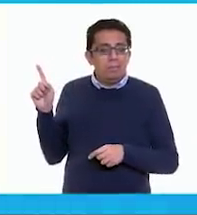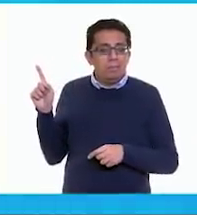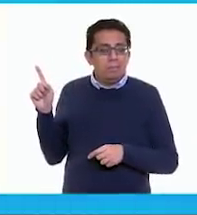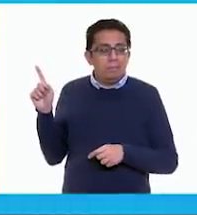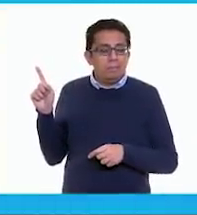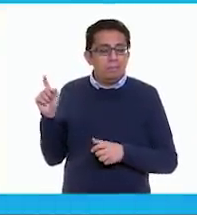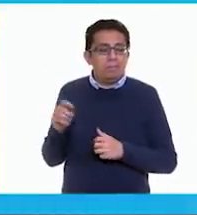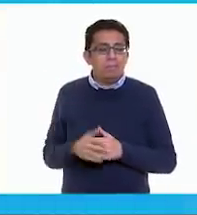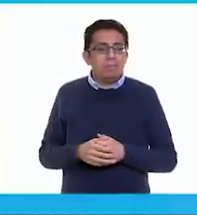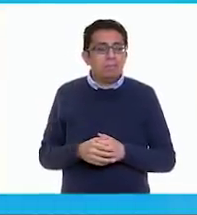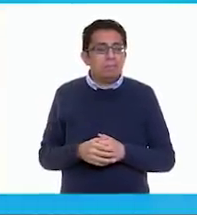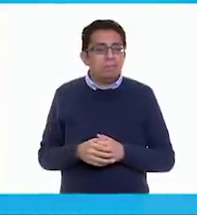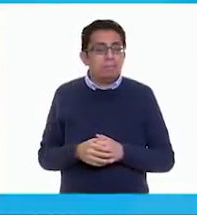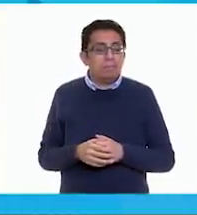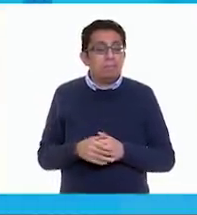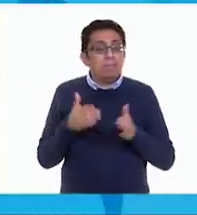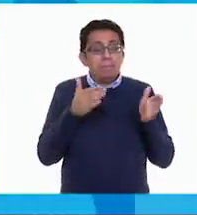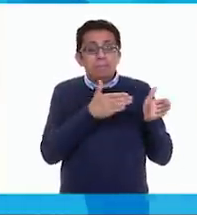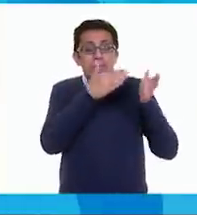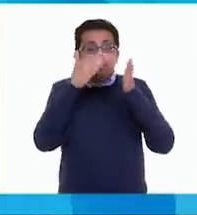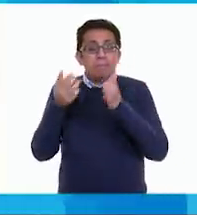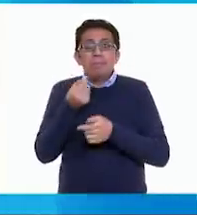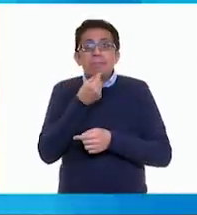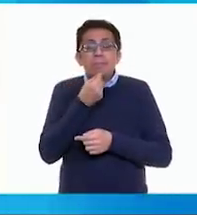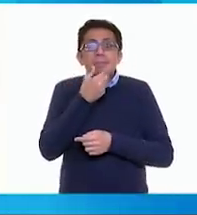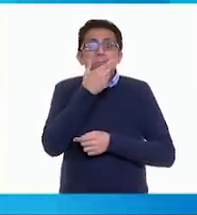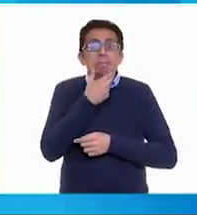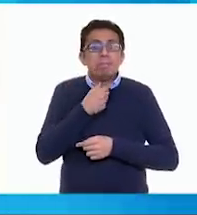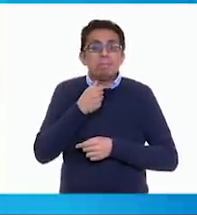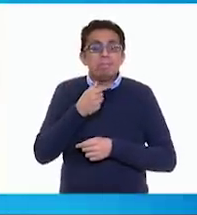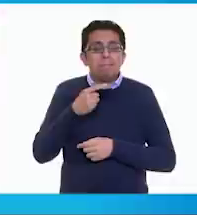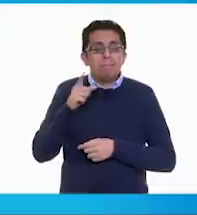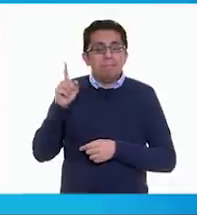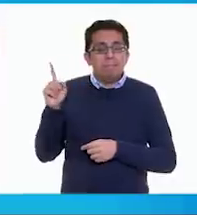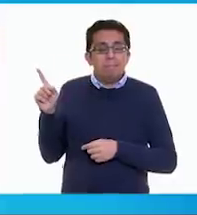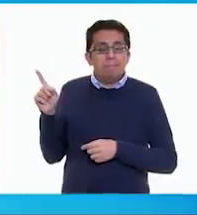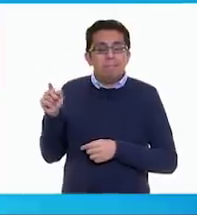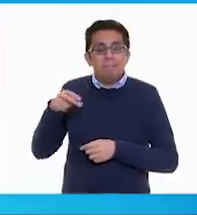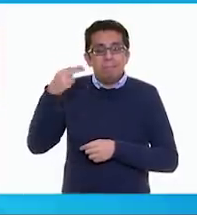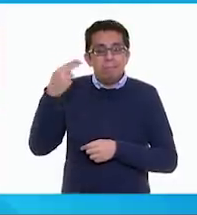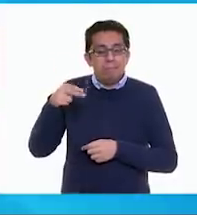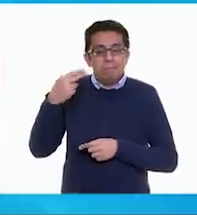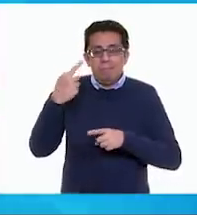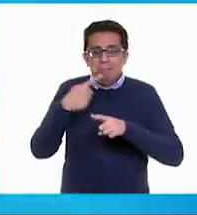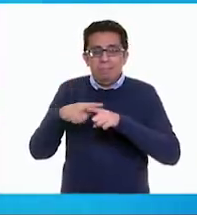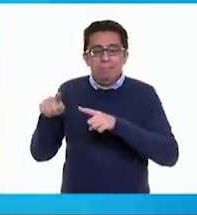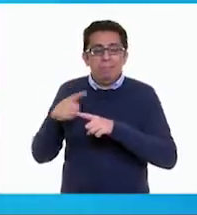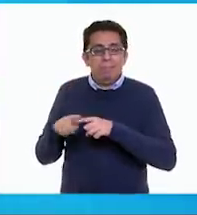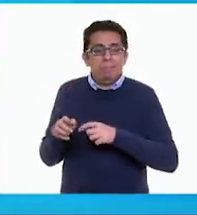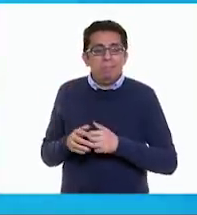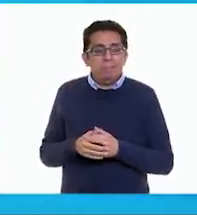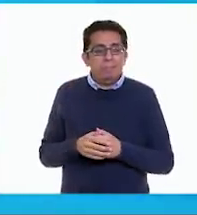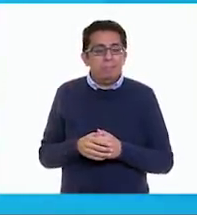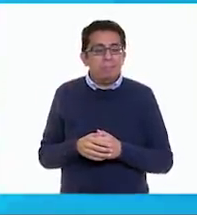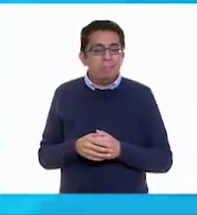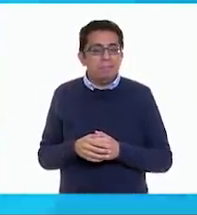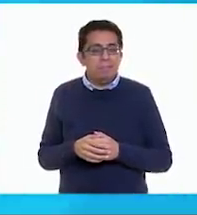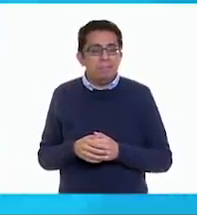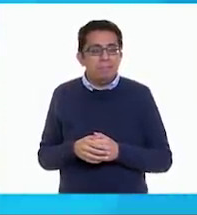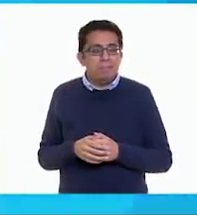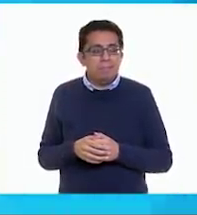chiquilina. Eso. Y ahora del niño. Niño, chico, chavo, chamaco, escuincle, huerco y chiquilín. Muy bien. Siguiente.